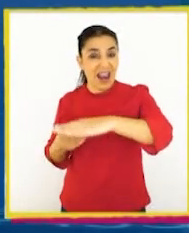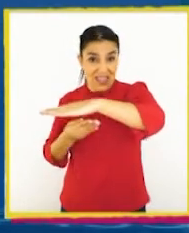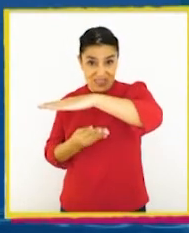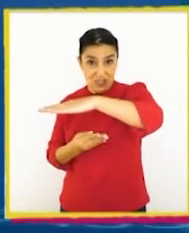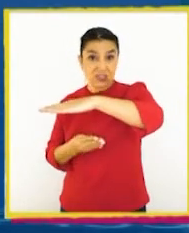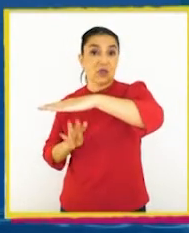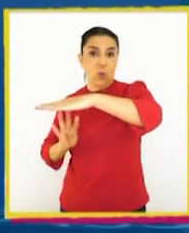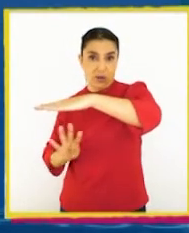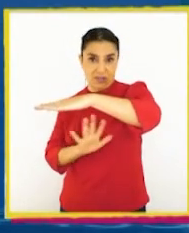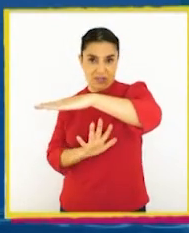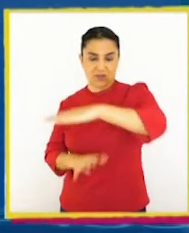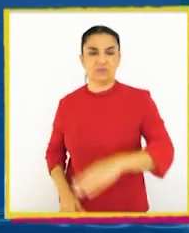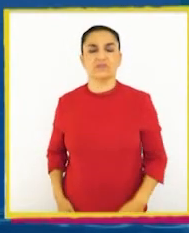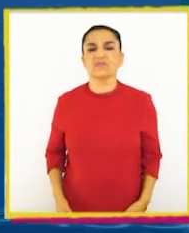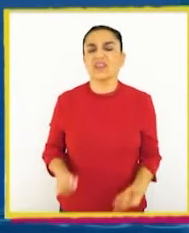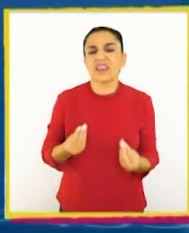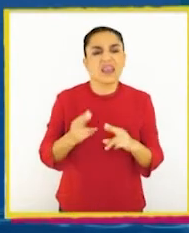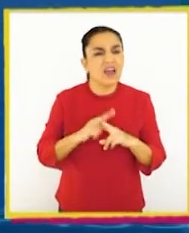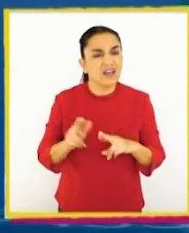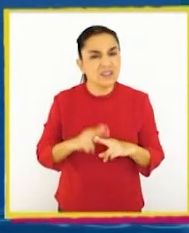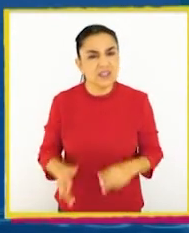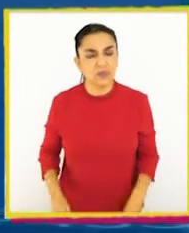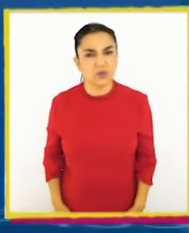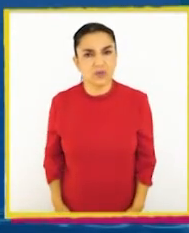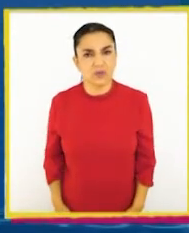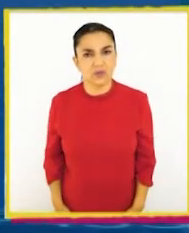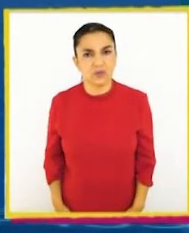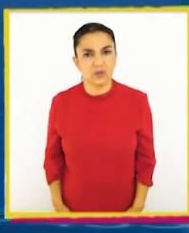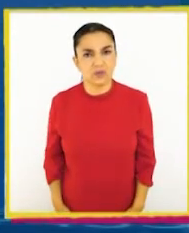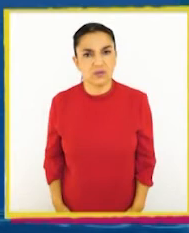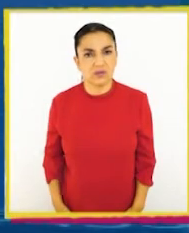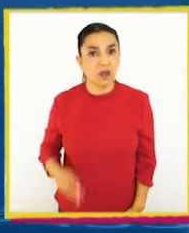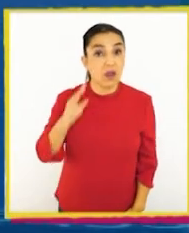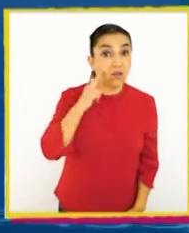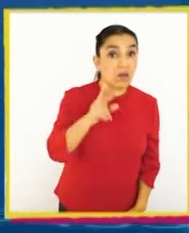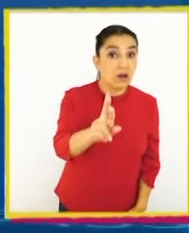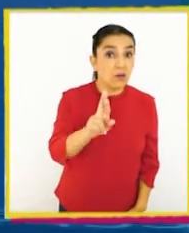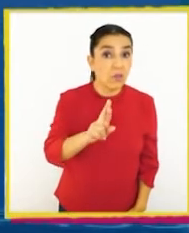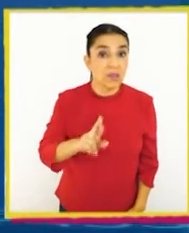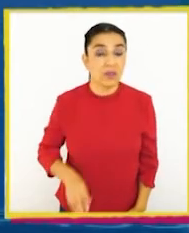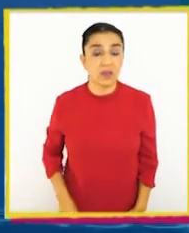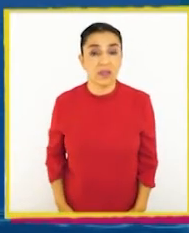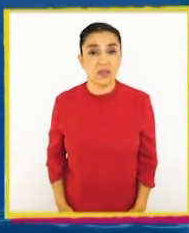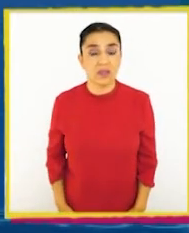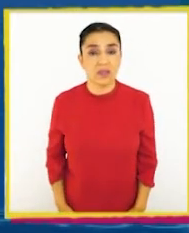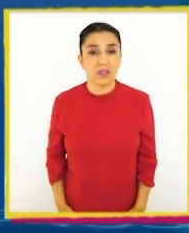Entonces, ¿qué hacemos? A ver... Escuche por ahí la respuesta.